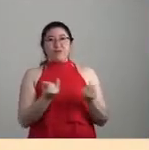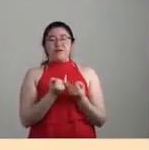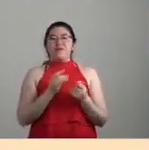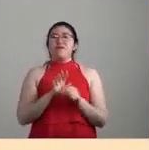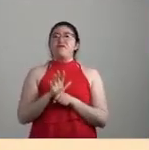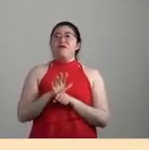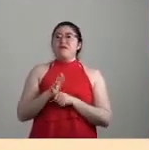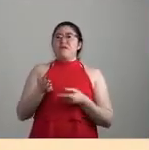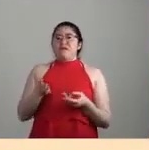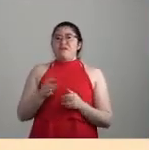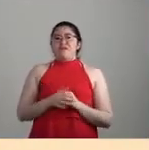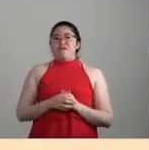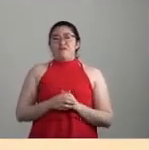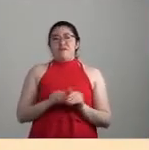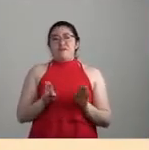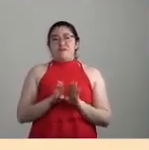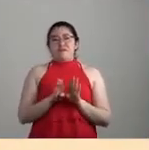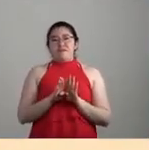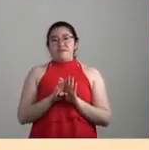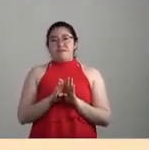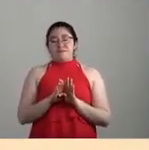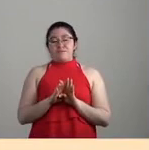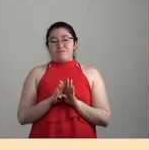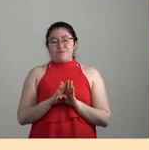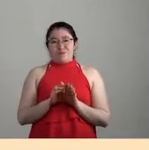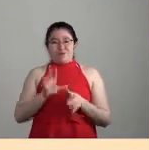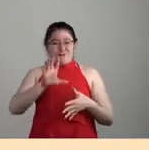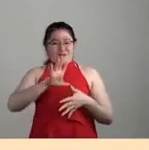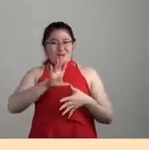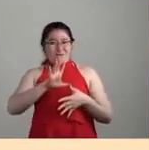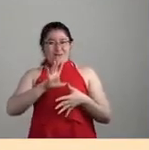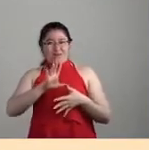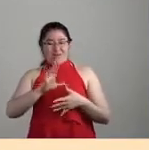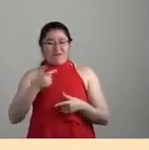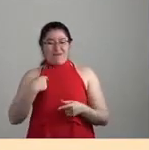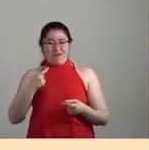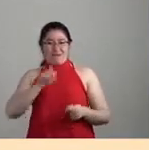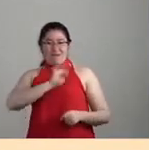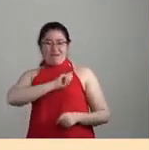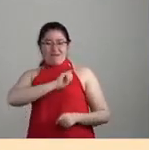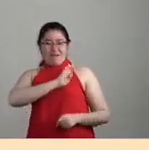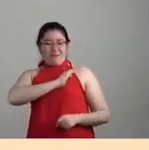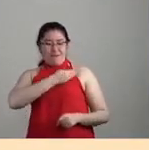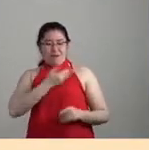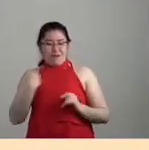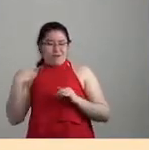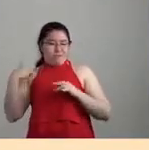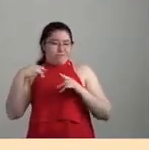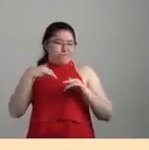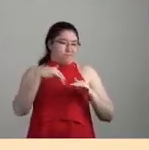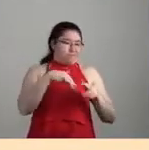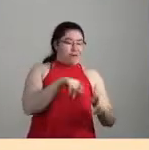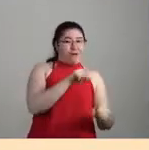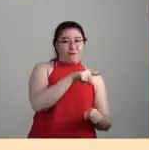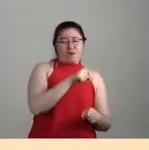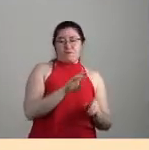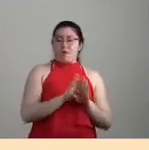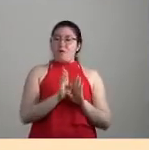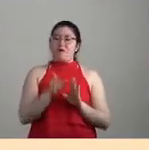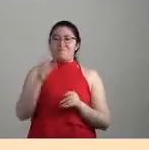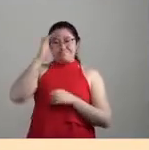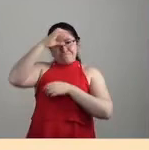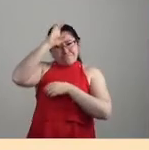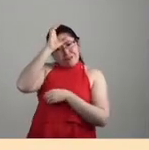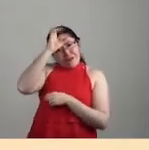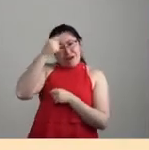colonización americana, la conquista y luego toda la explotación de los sistemas de plantación, la minería, etcétera, a gran